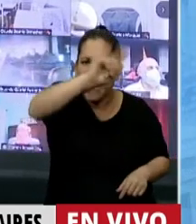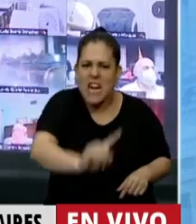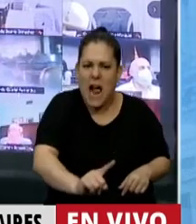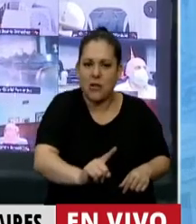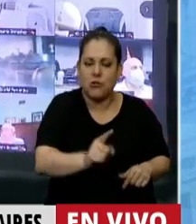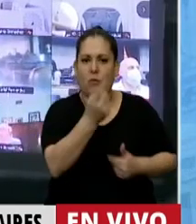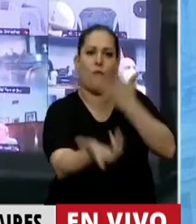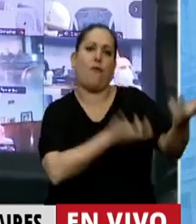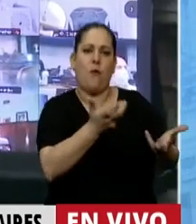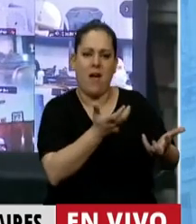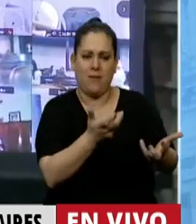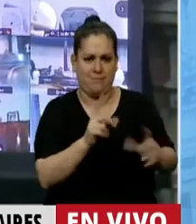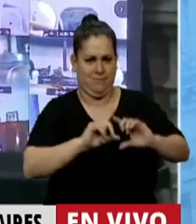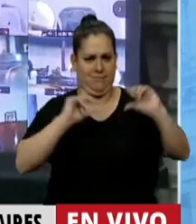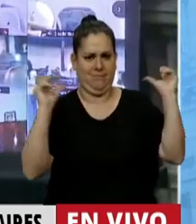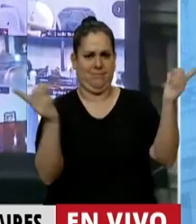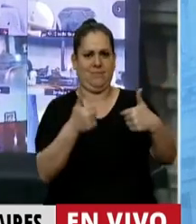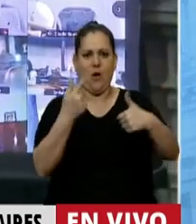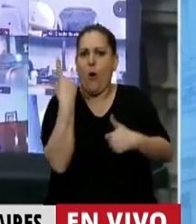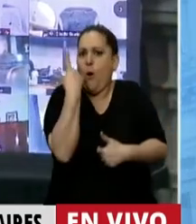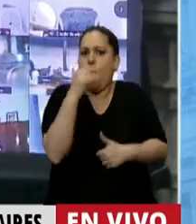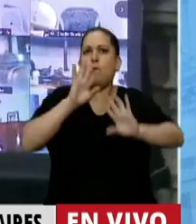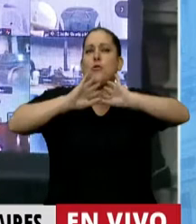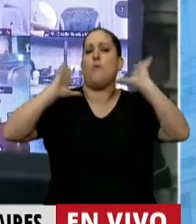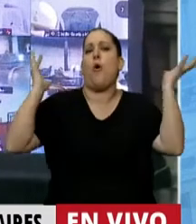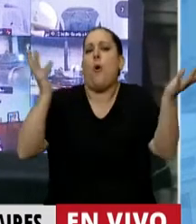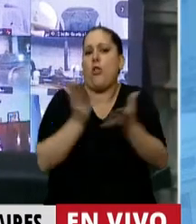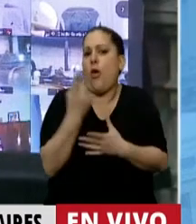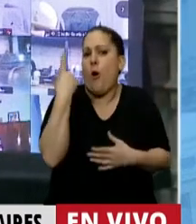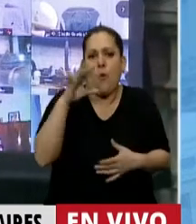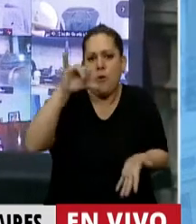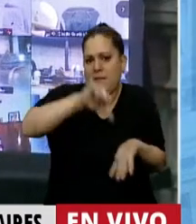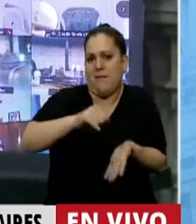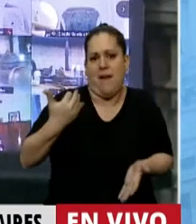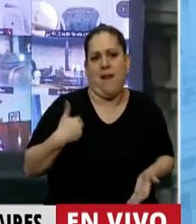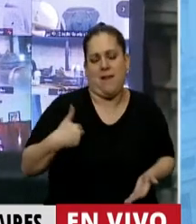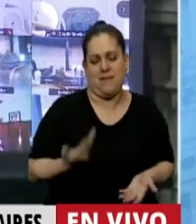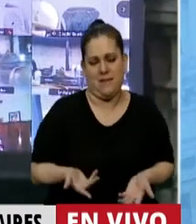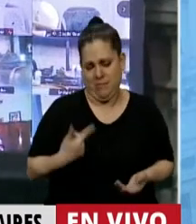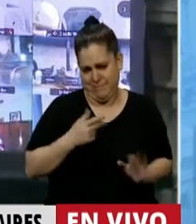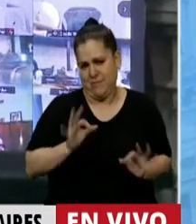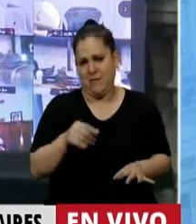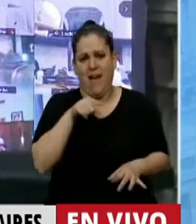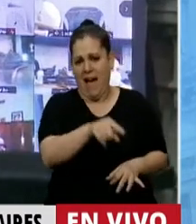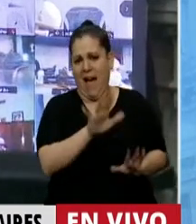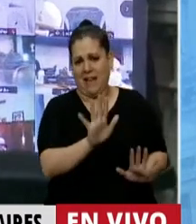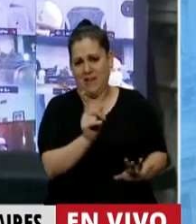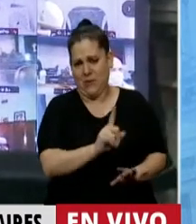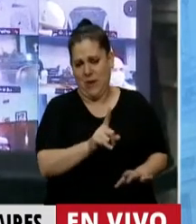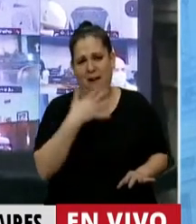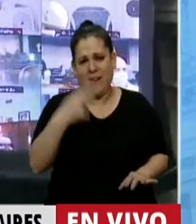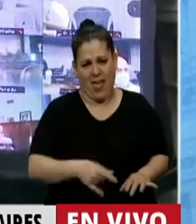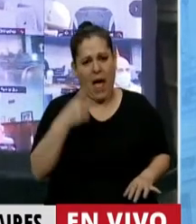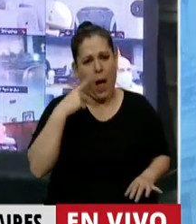mundial único, fantástico. Impresionante. Bueno, como esto no es así, los incendios son intencionales, la enorme